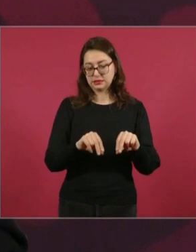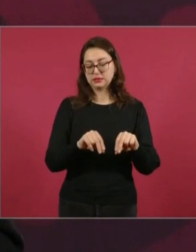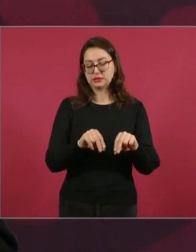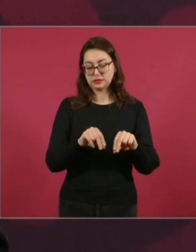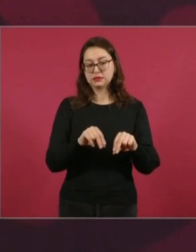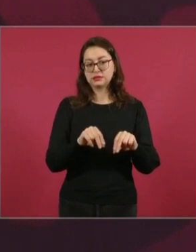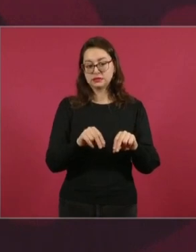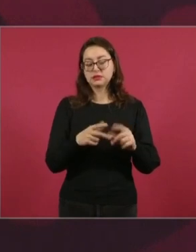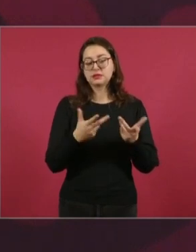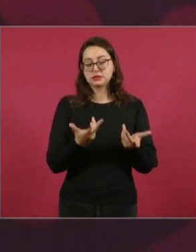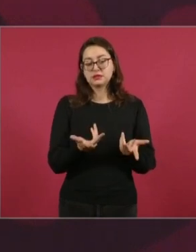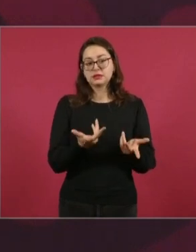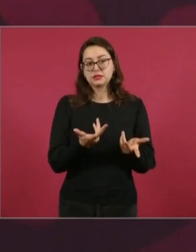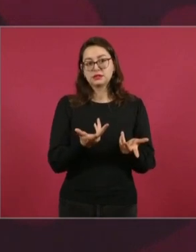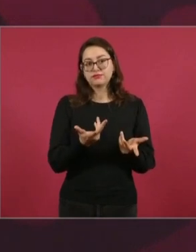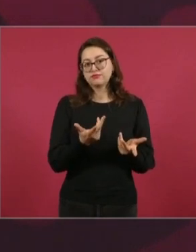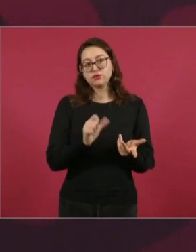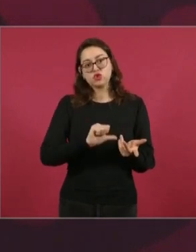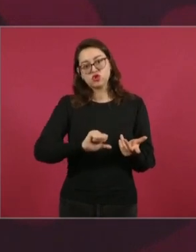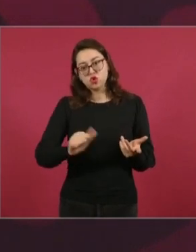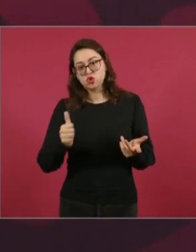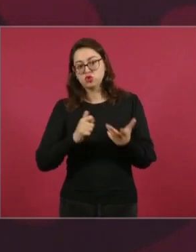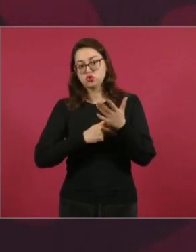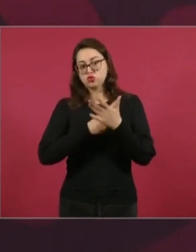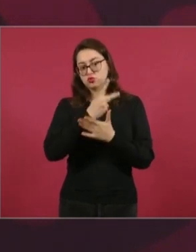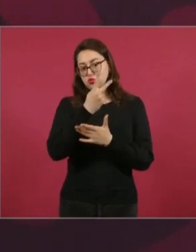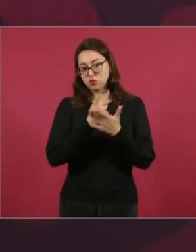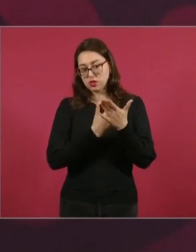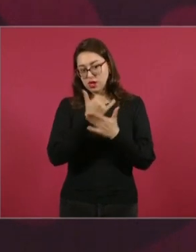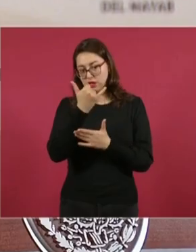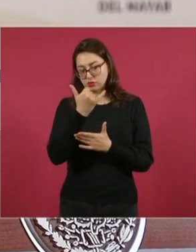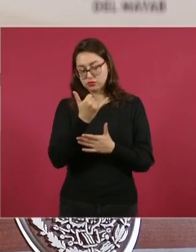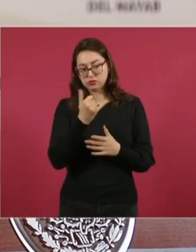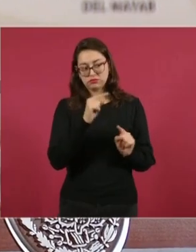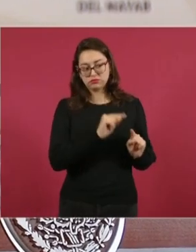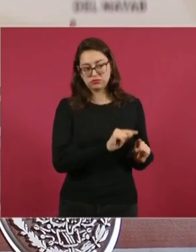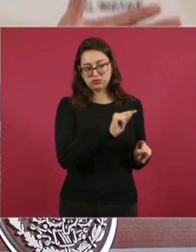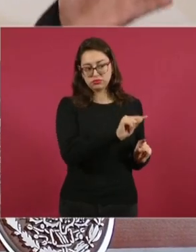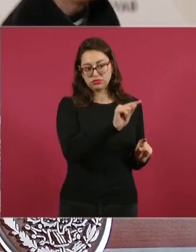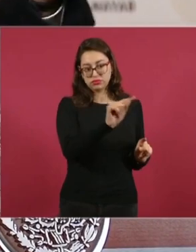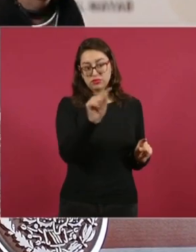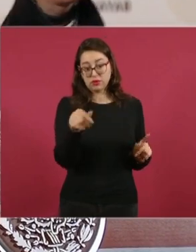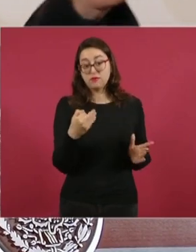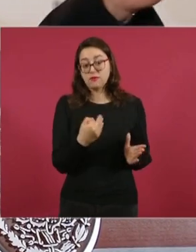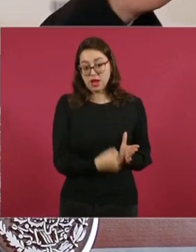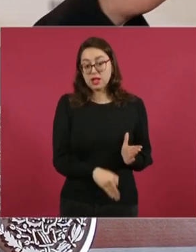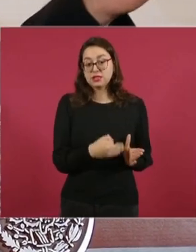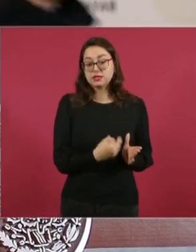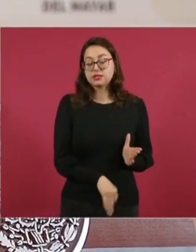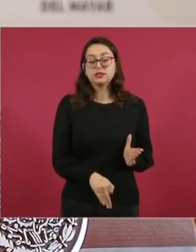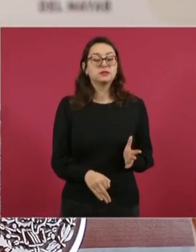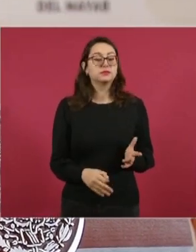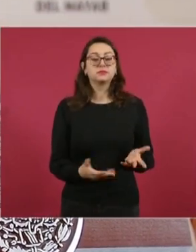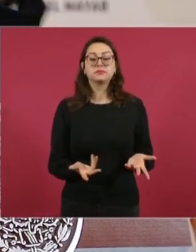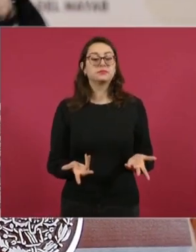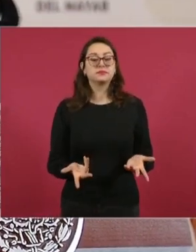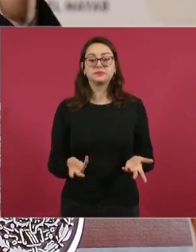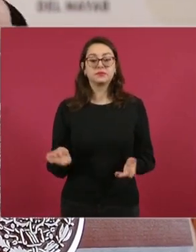programas en Sonora, a lo mejor ya no me va a alcanzar febrero.